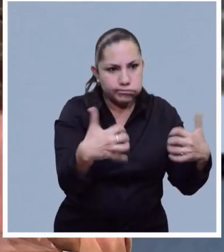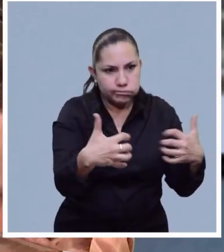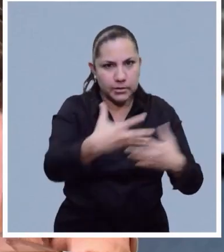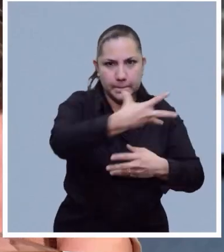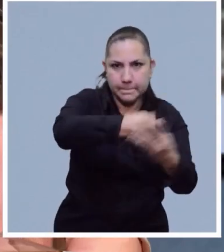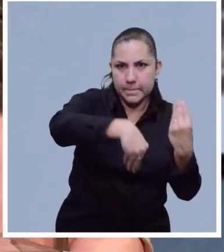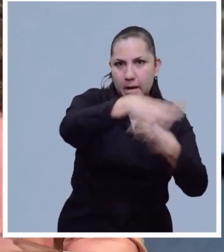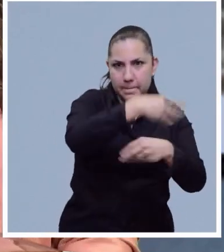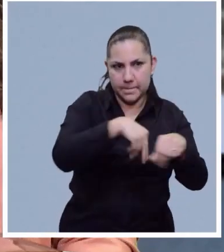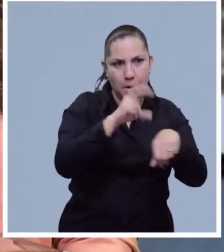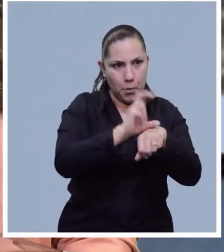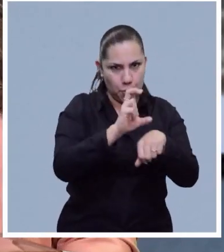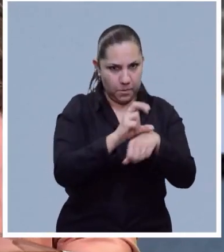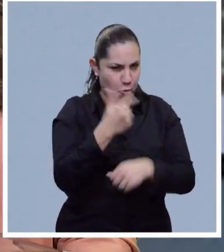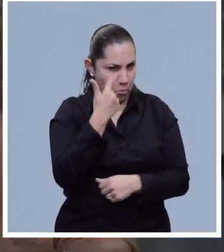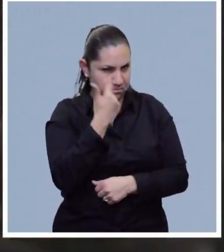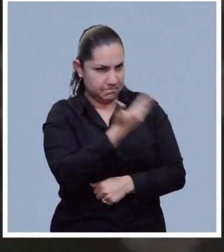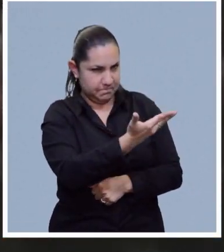producción. Vamos a ver la información.